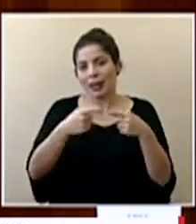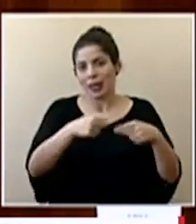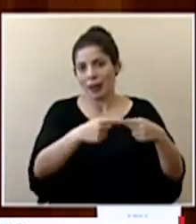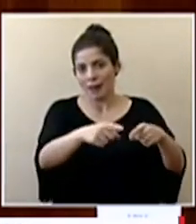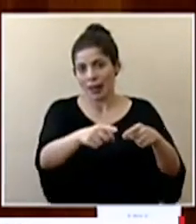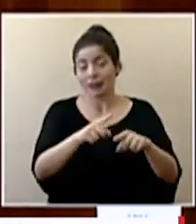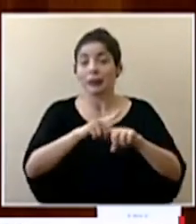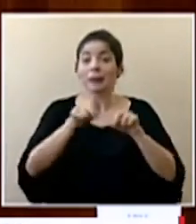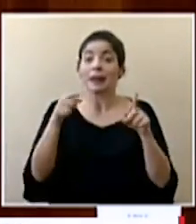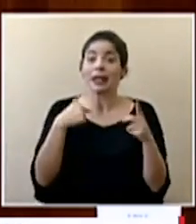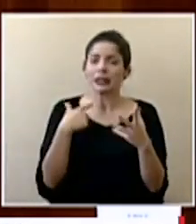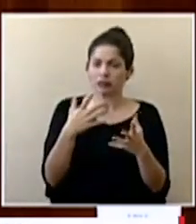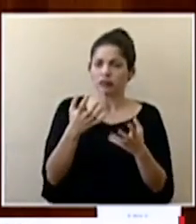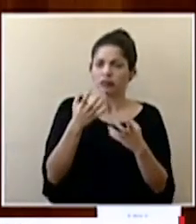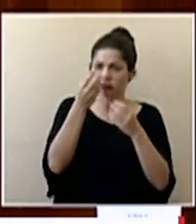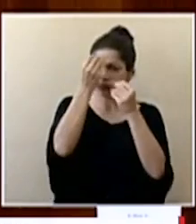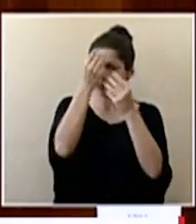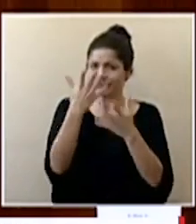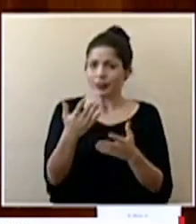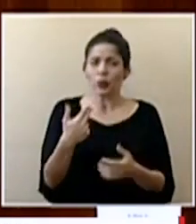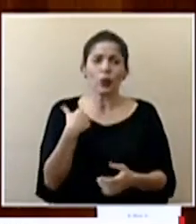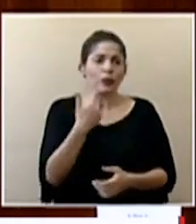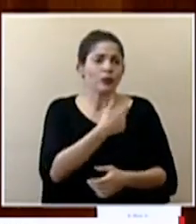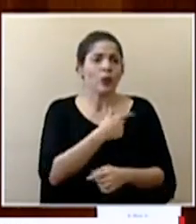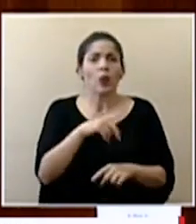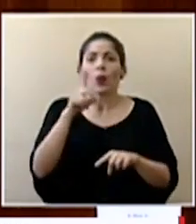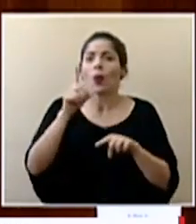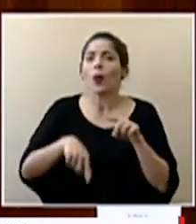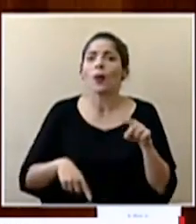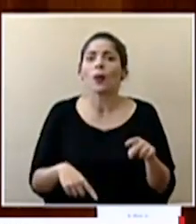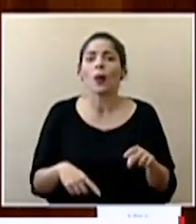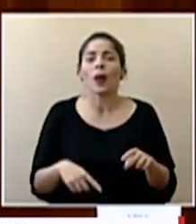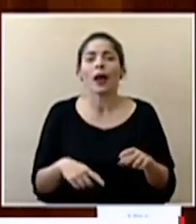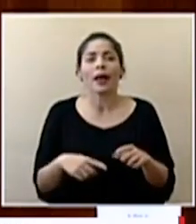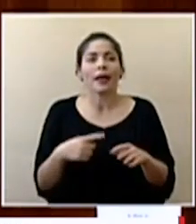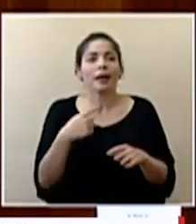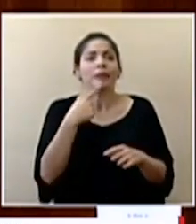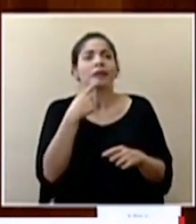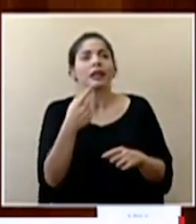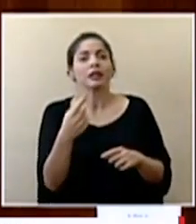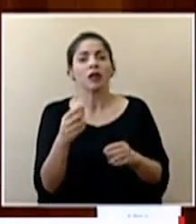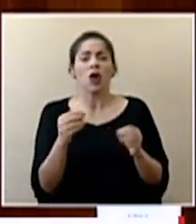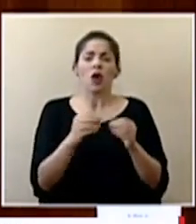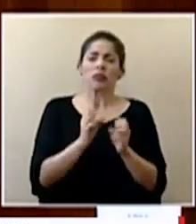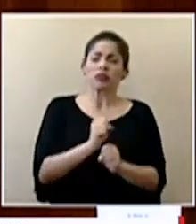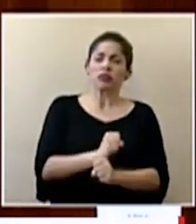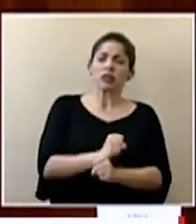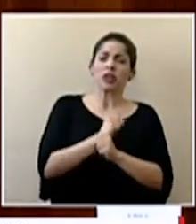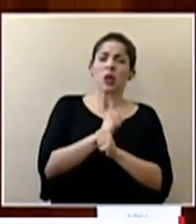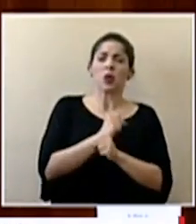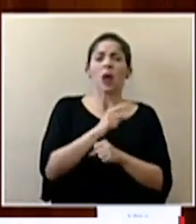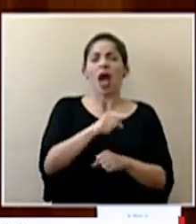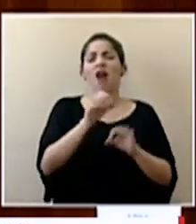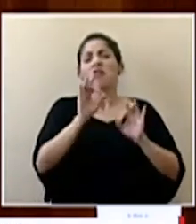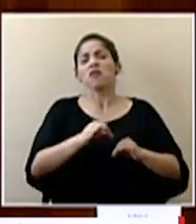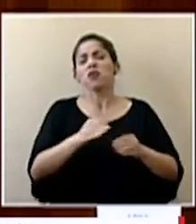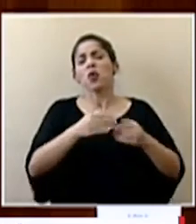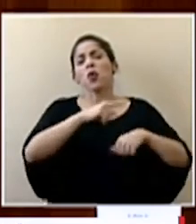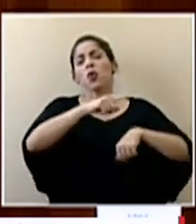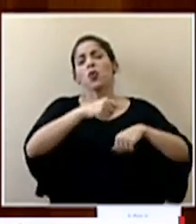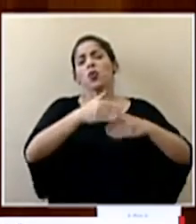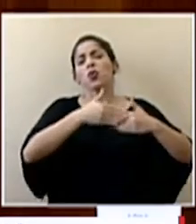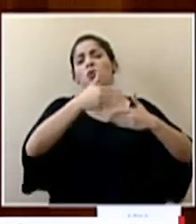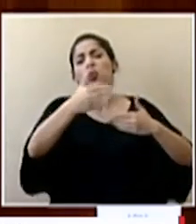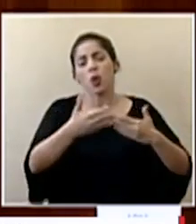que sí quiero indicar es que no podemos predecir con toda la certeza cuánto va a durar la ola